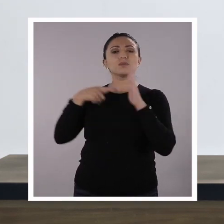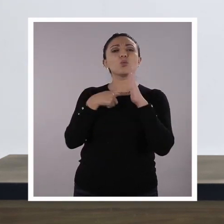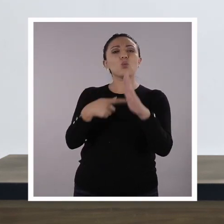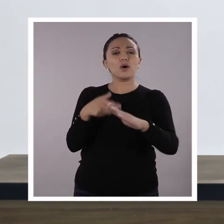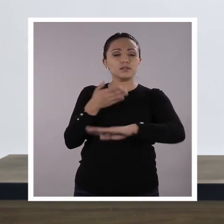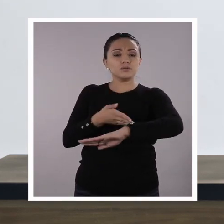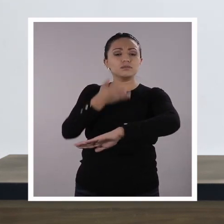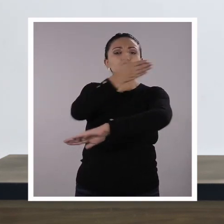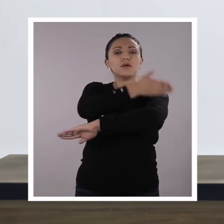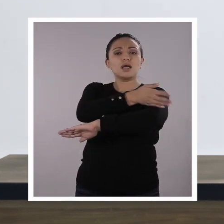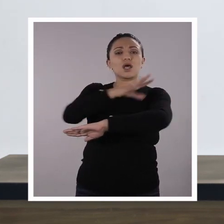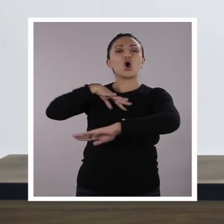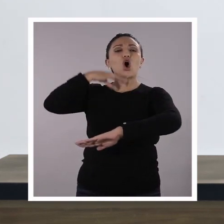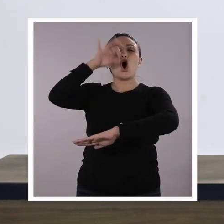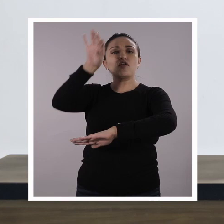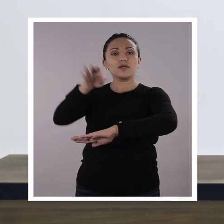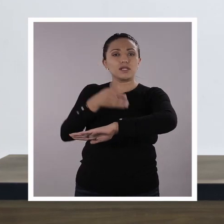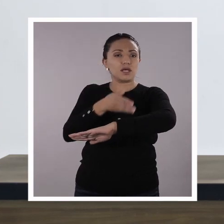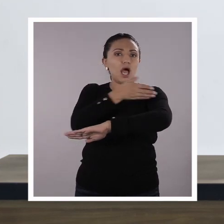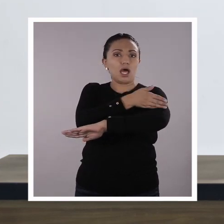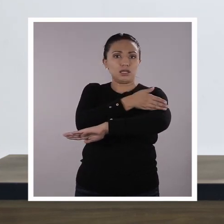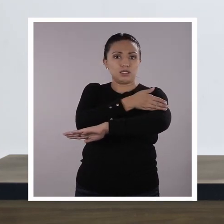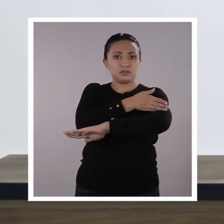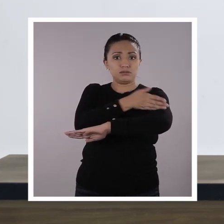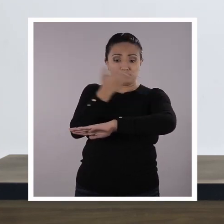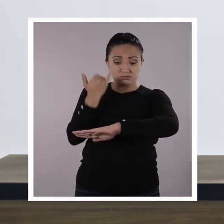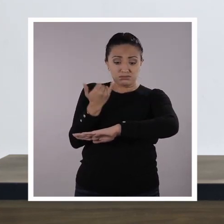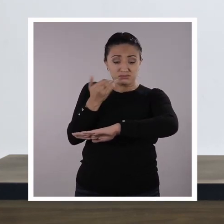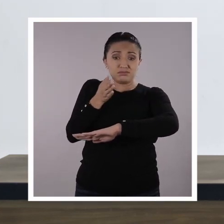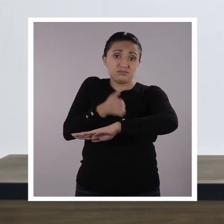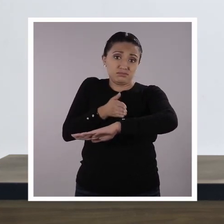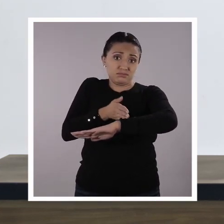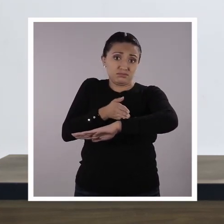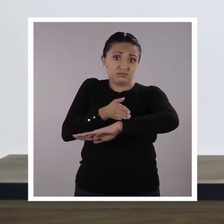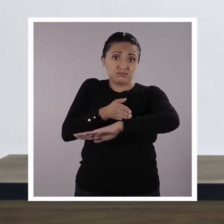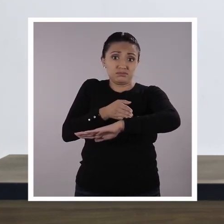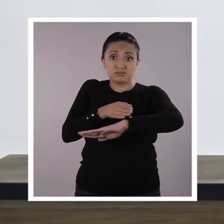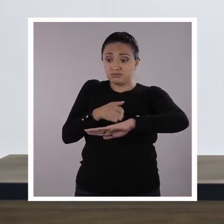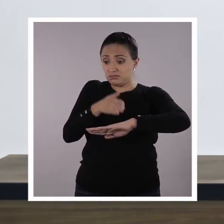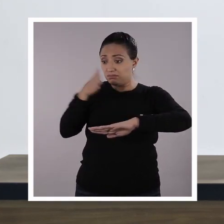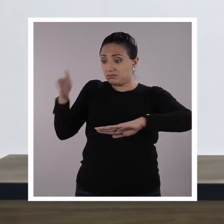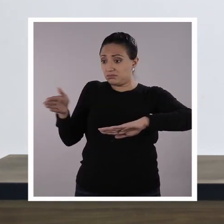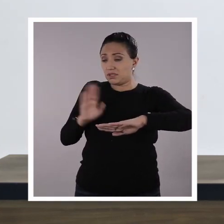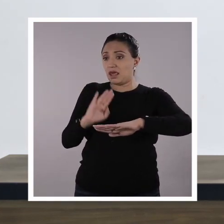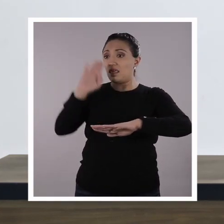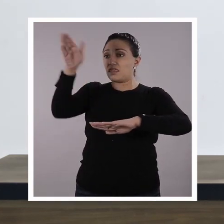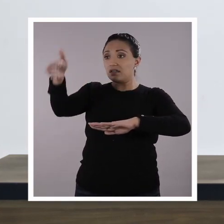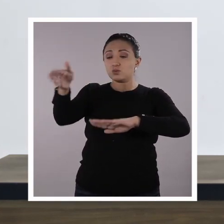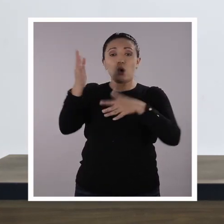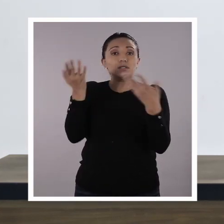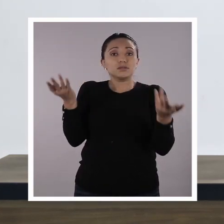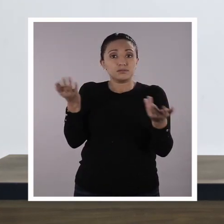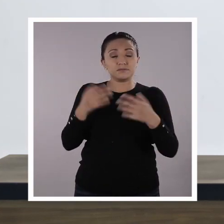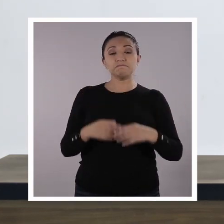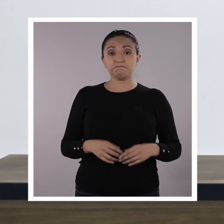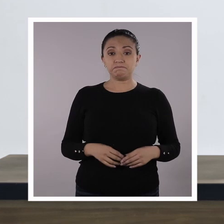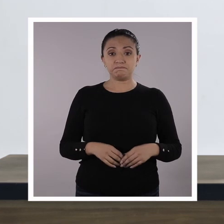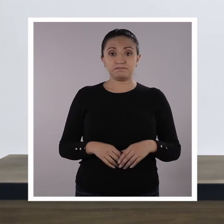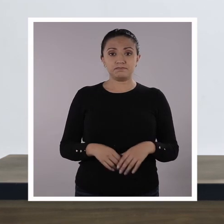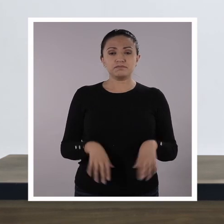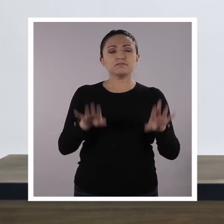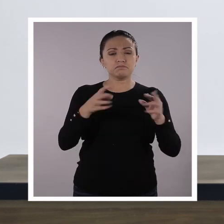cómo tú te veías antes de la pandemia, cómo tú te ves durante la pandemia y cómo te proyectas después de la pandemia.